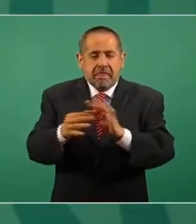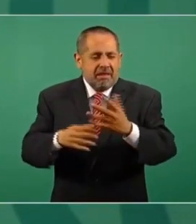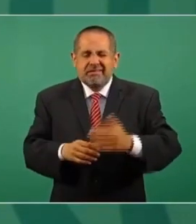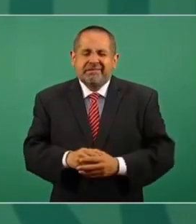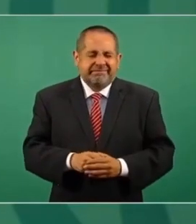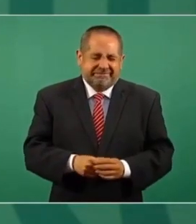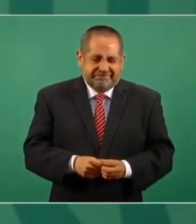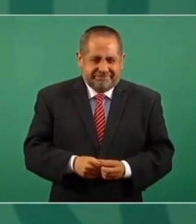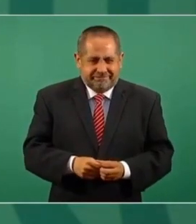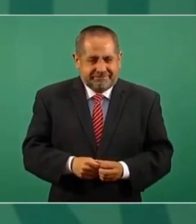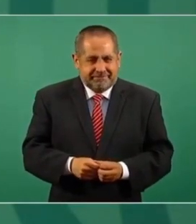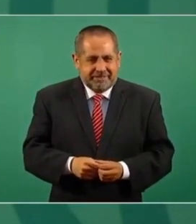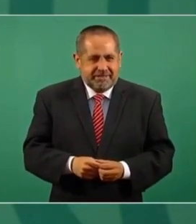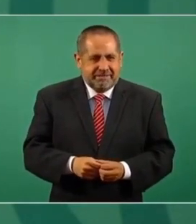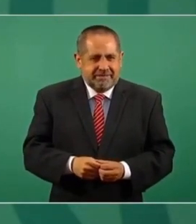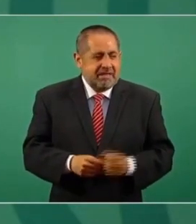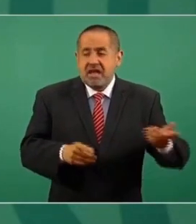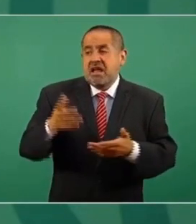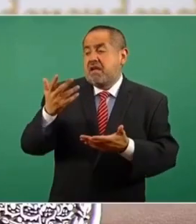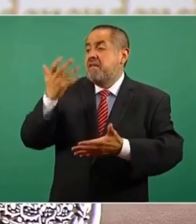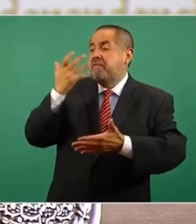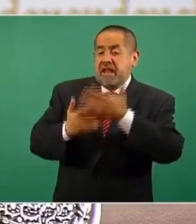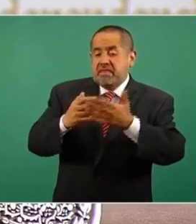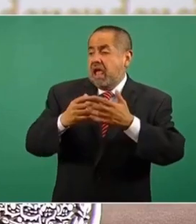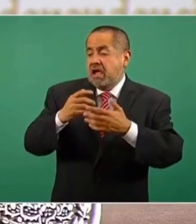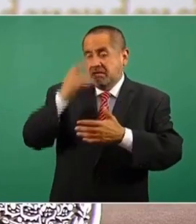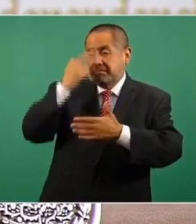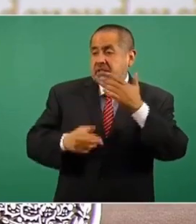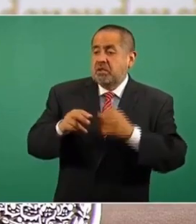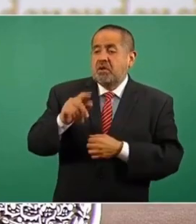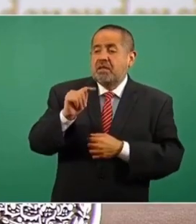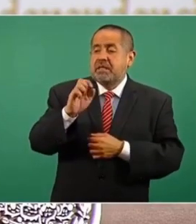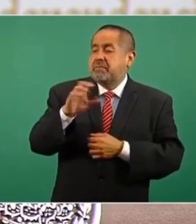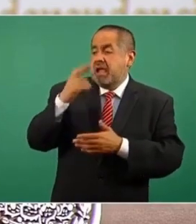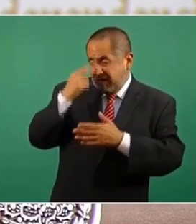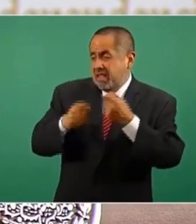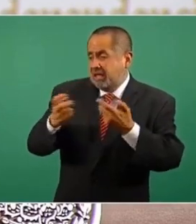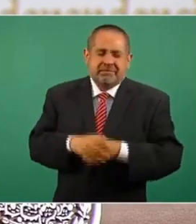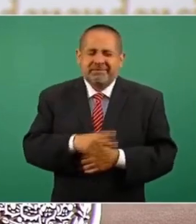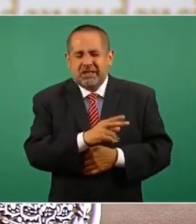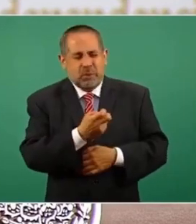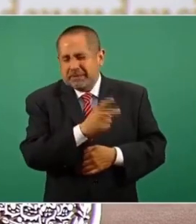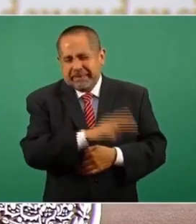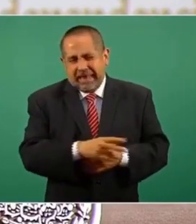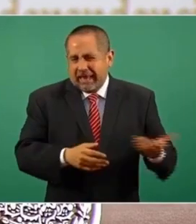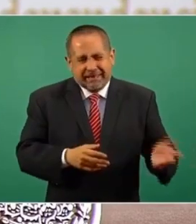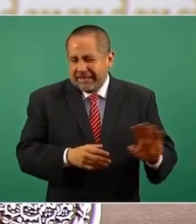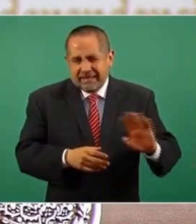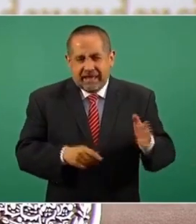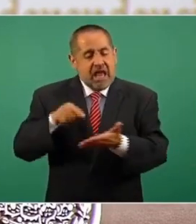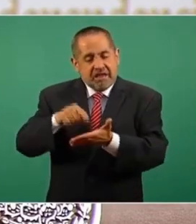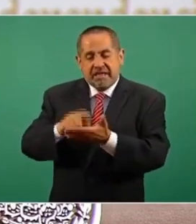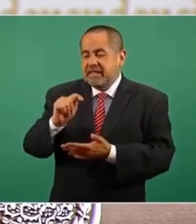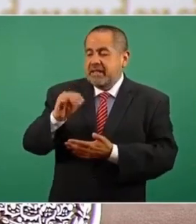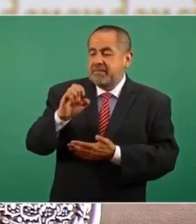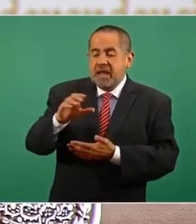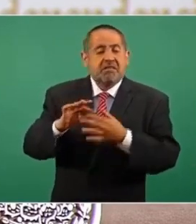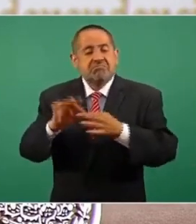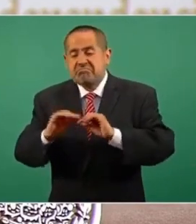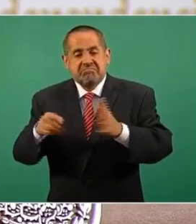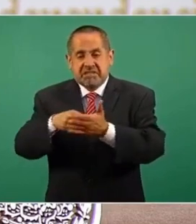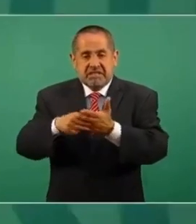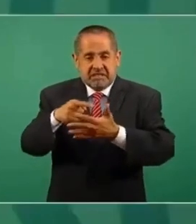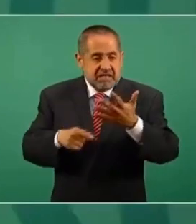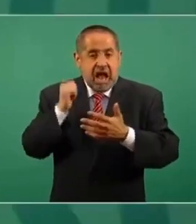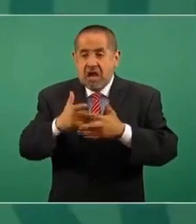es una violación del tratado, cosa que no es cierta. Además, hay un mecanismo en el tratado establecido, se agotan